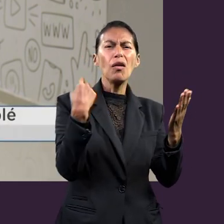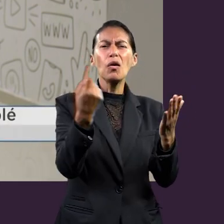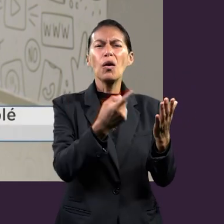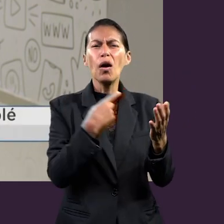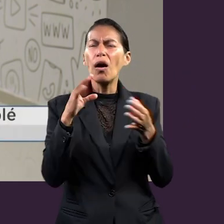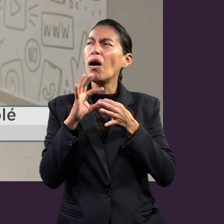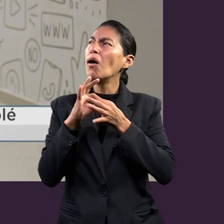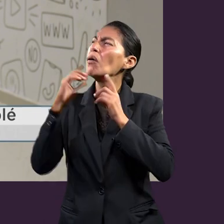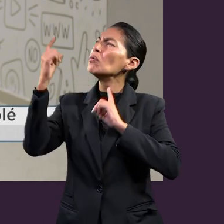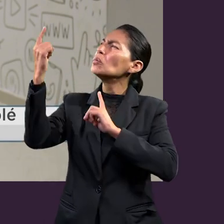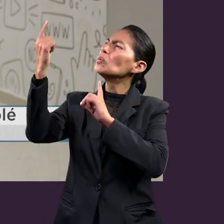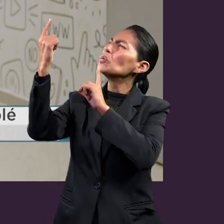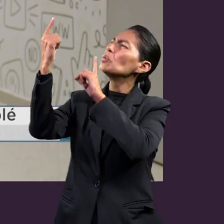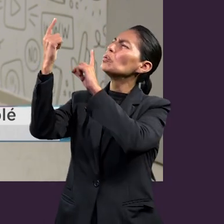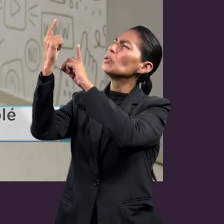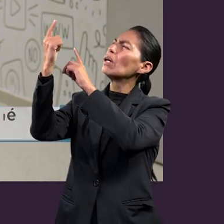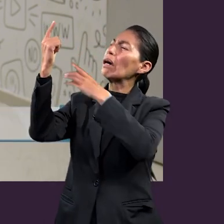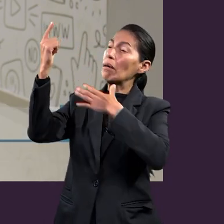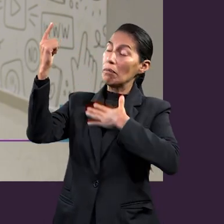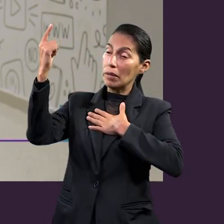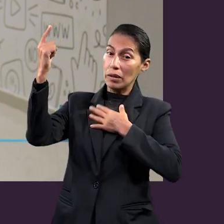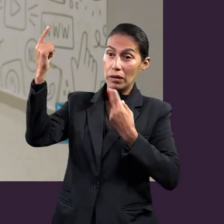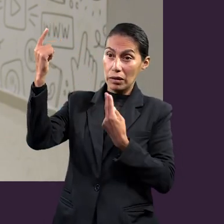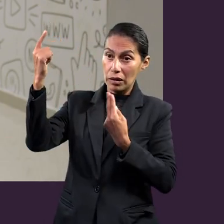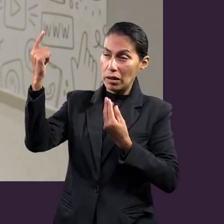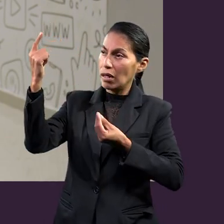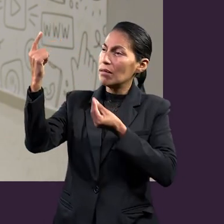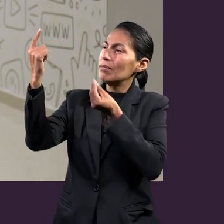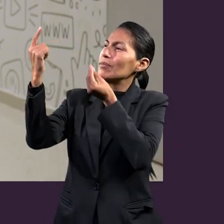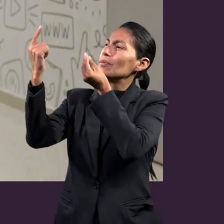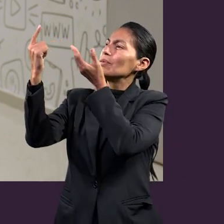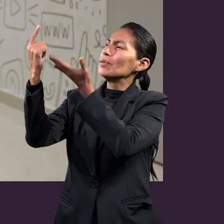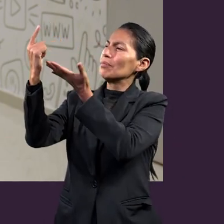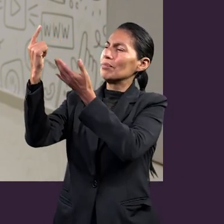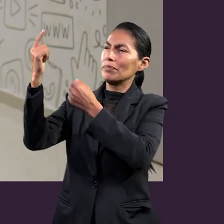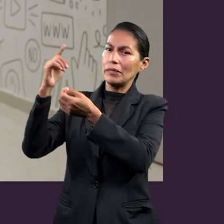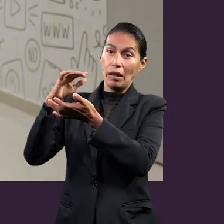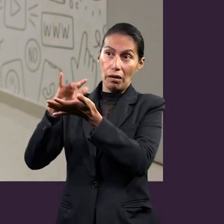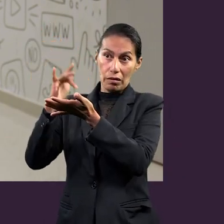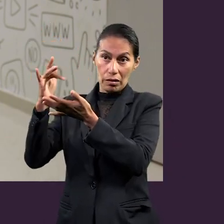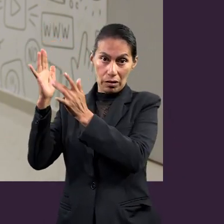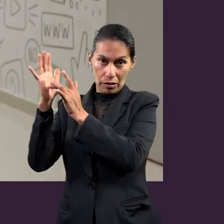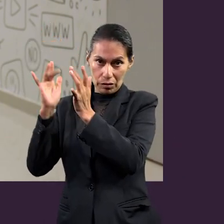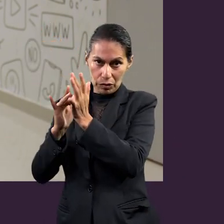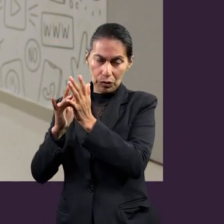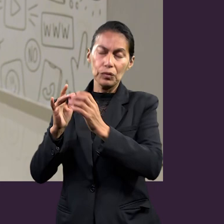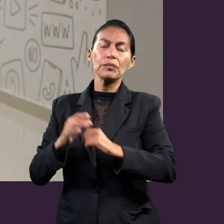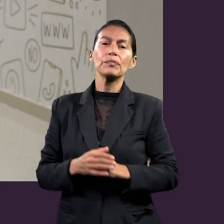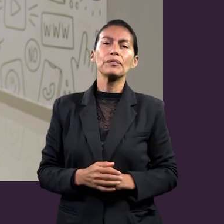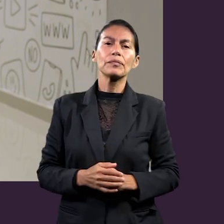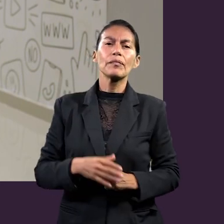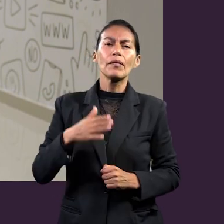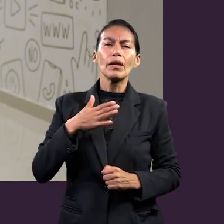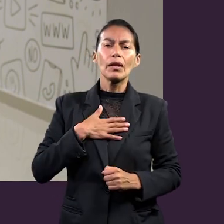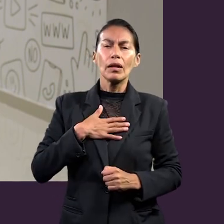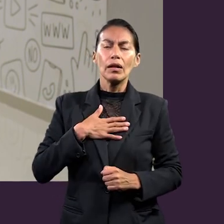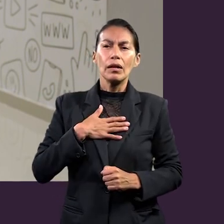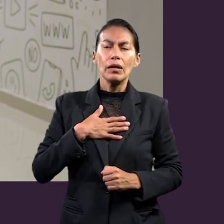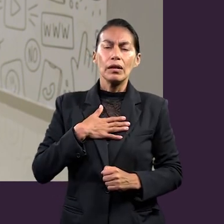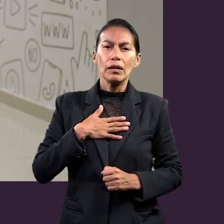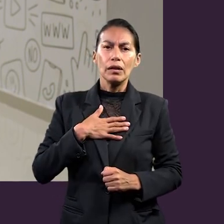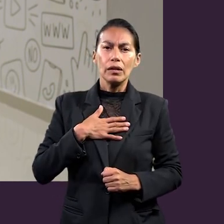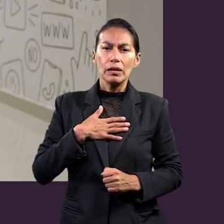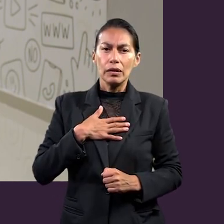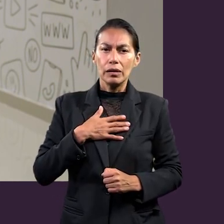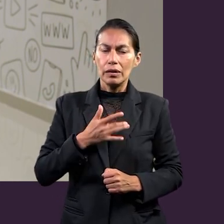cómo acercarnos al Padre para presentar nuestras necesidades en nombre de Jesucristo. A mí lo que más me